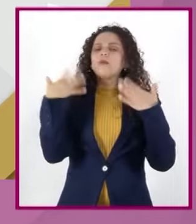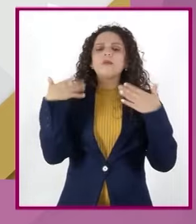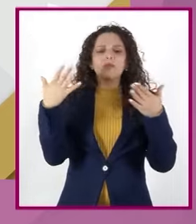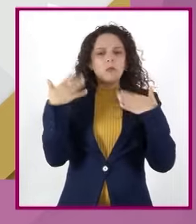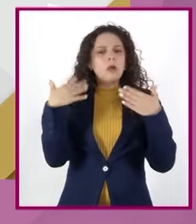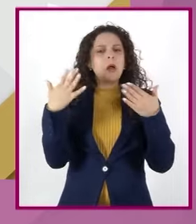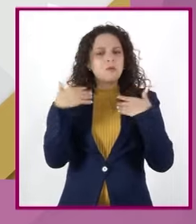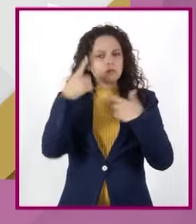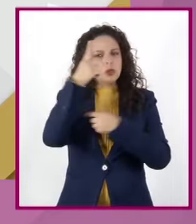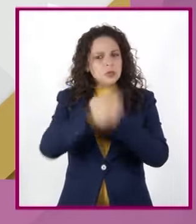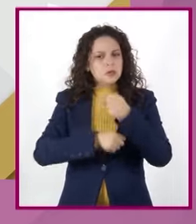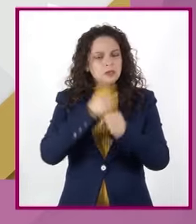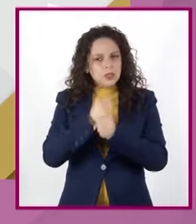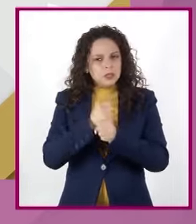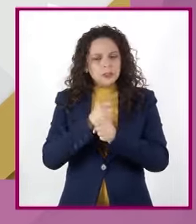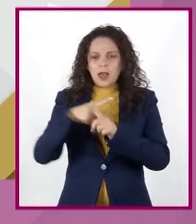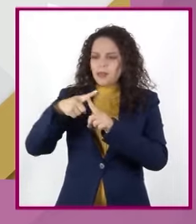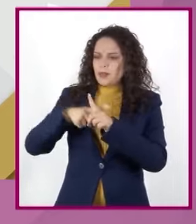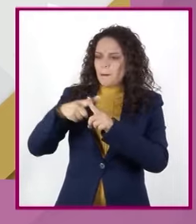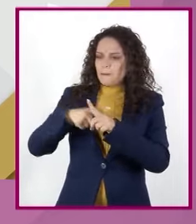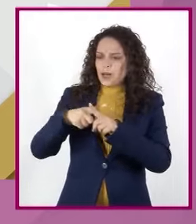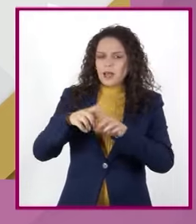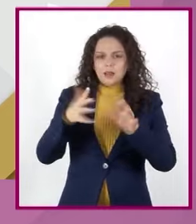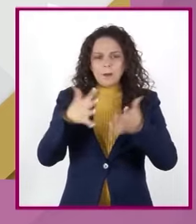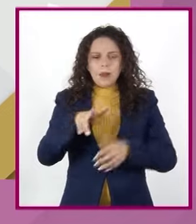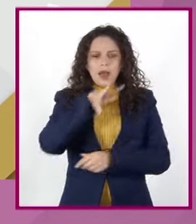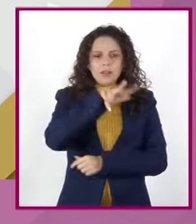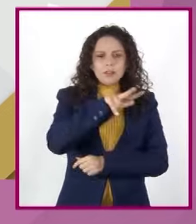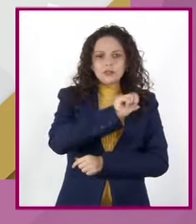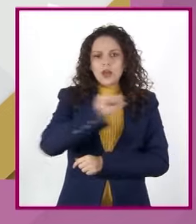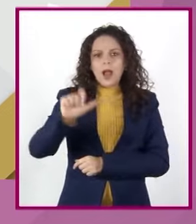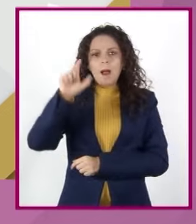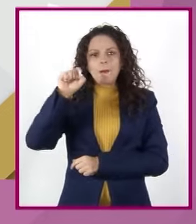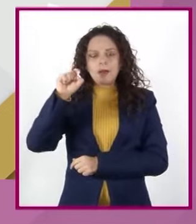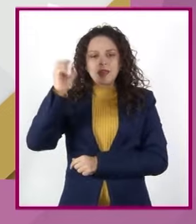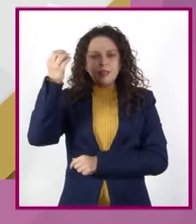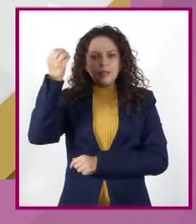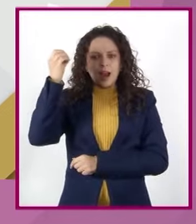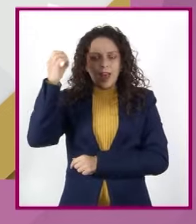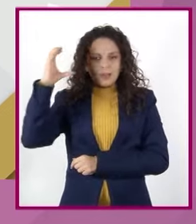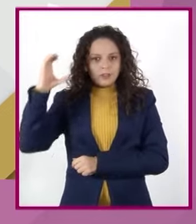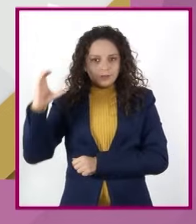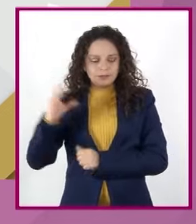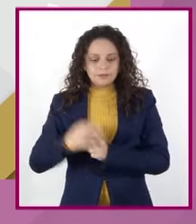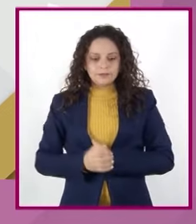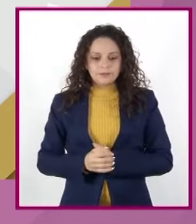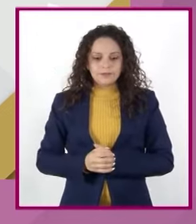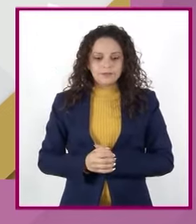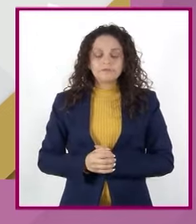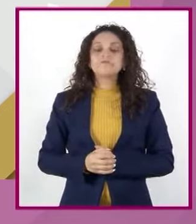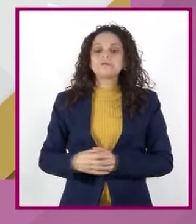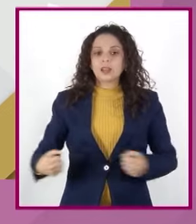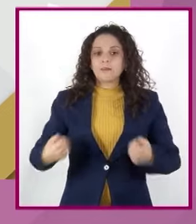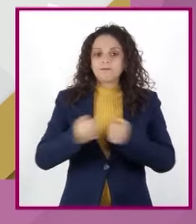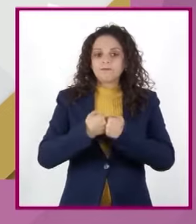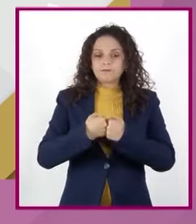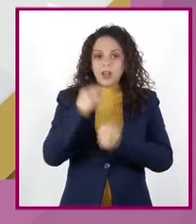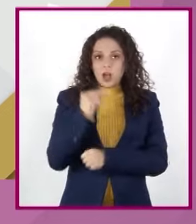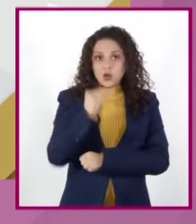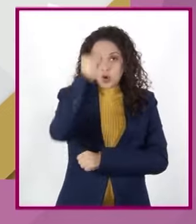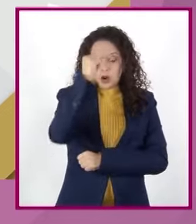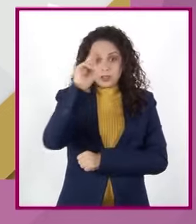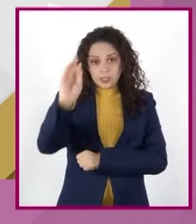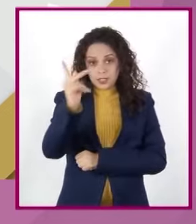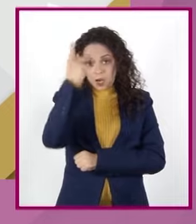año, con temperaturas que oscilan entre los 18 y 20 grados Celsius. Colinda al norte con San Luis Potosí